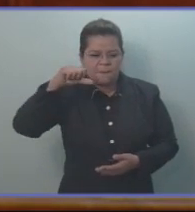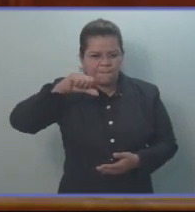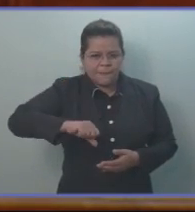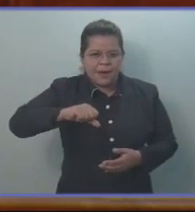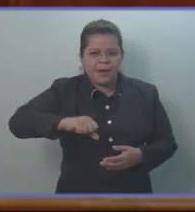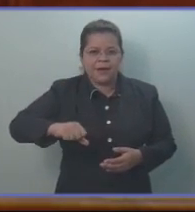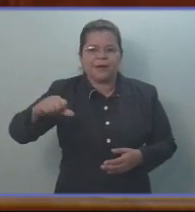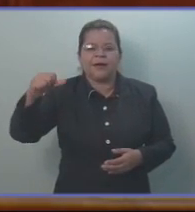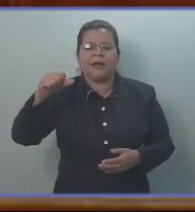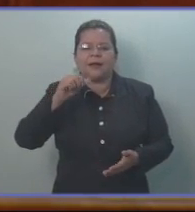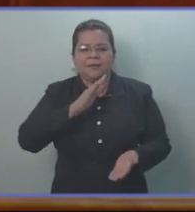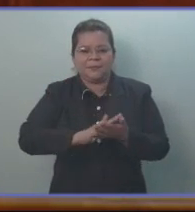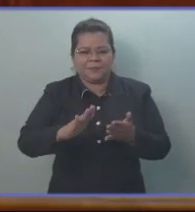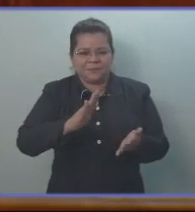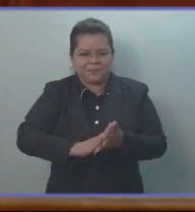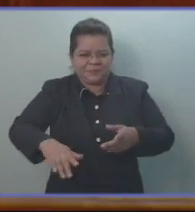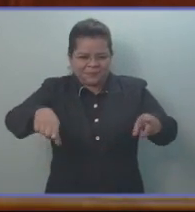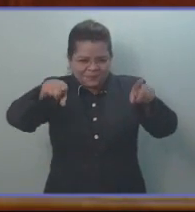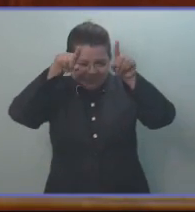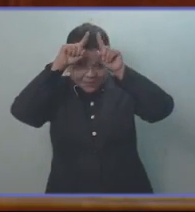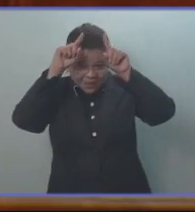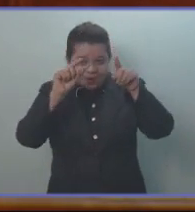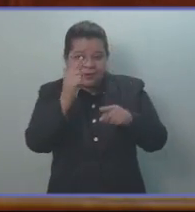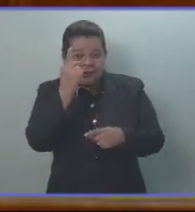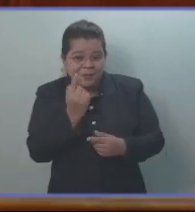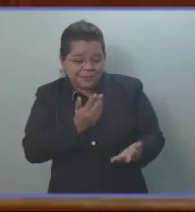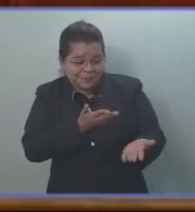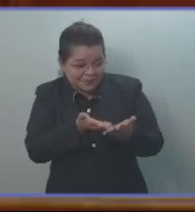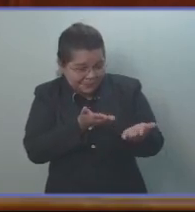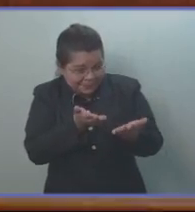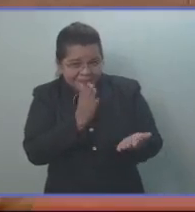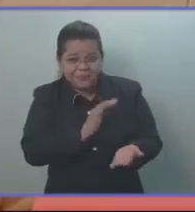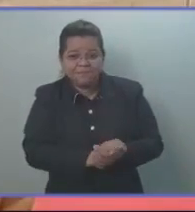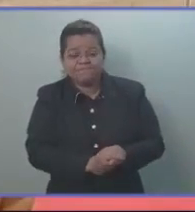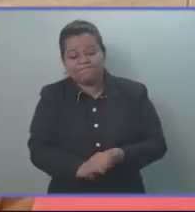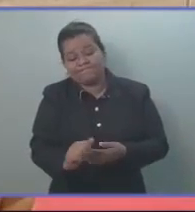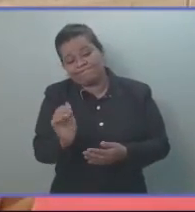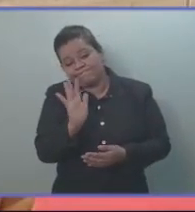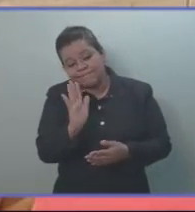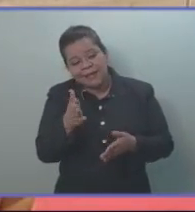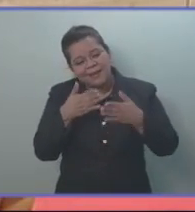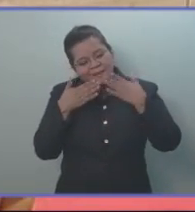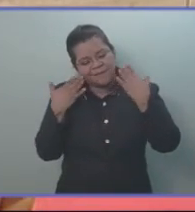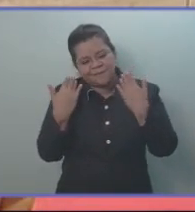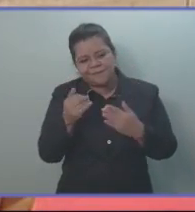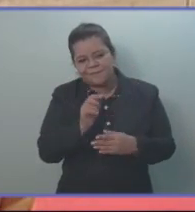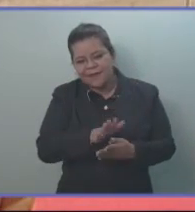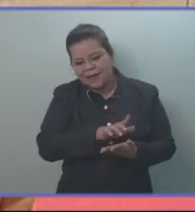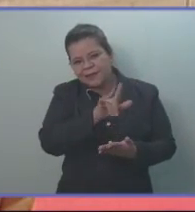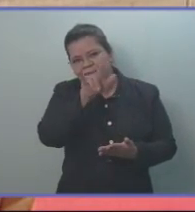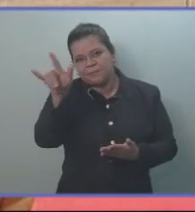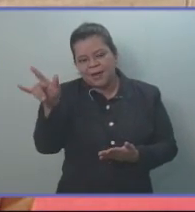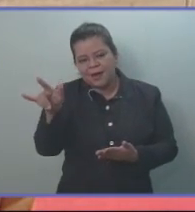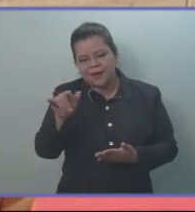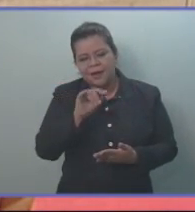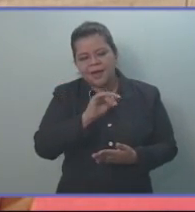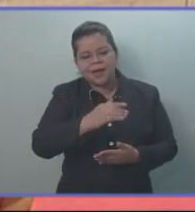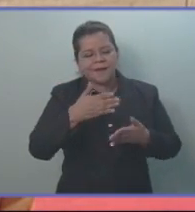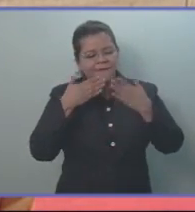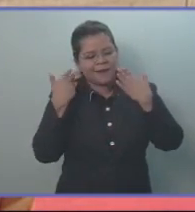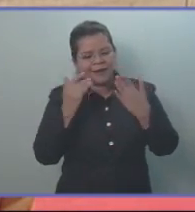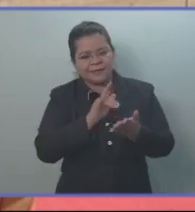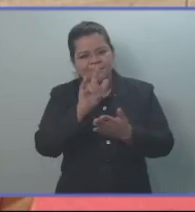a quien bien le sirve. Señora embajadora, buen viaje, feliz retorno a su patria. Dios la bendiga,